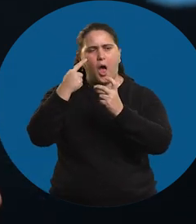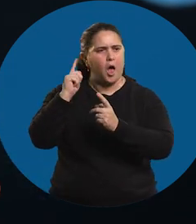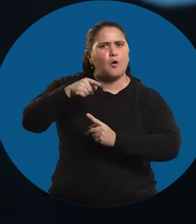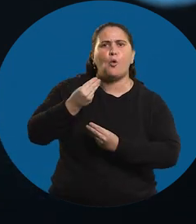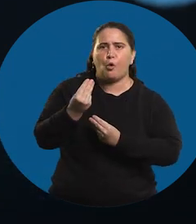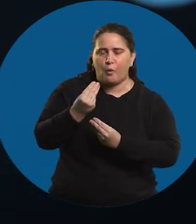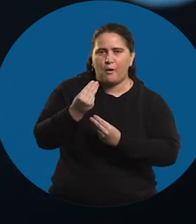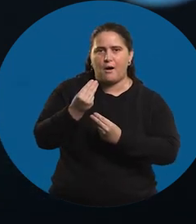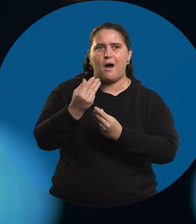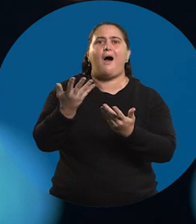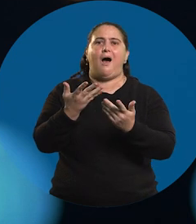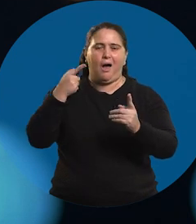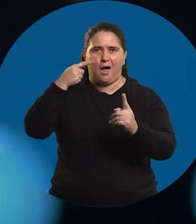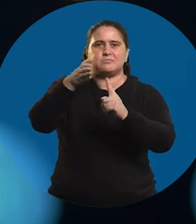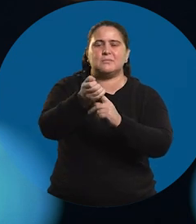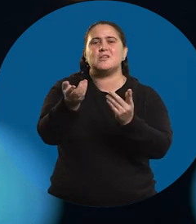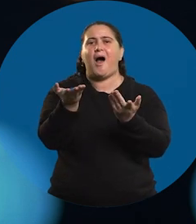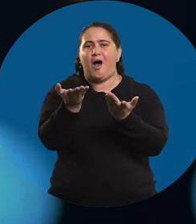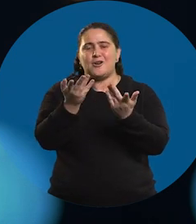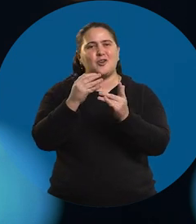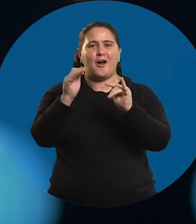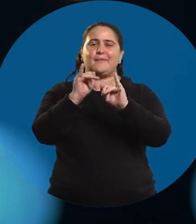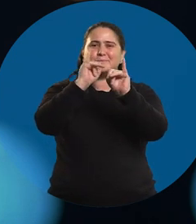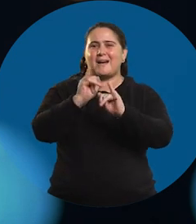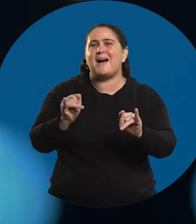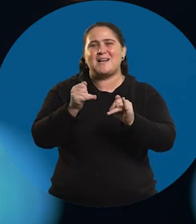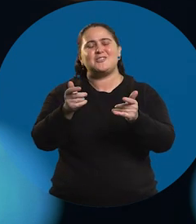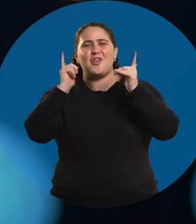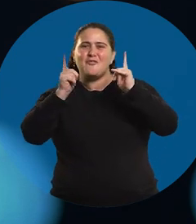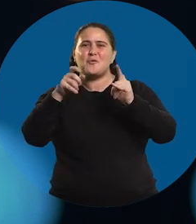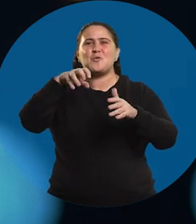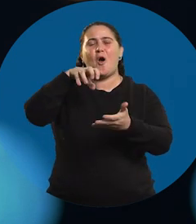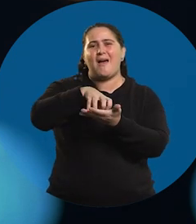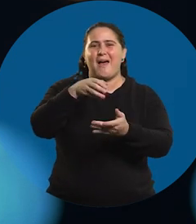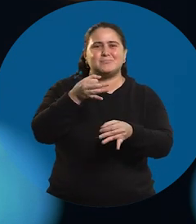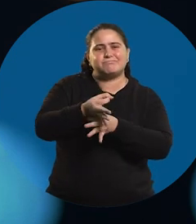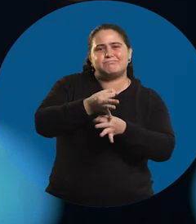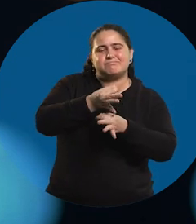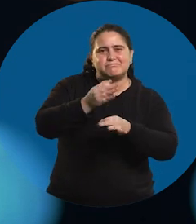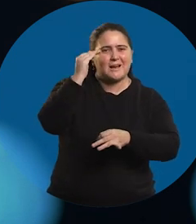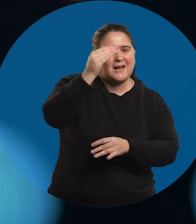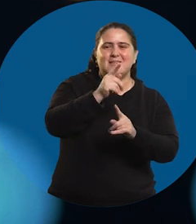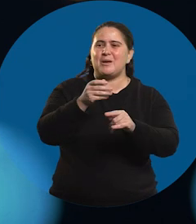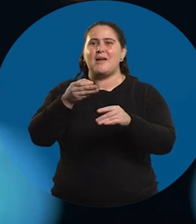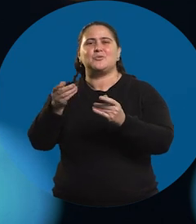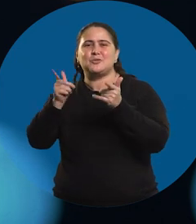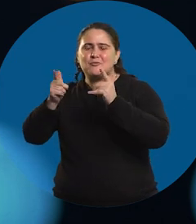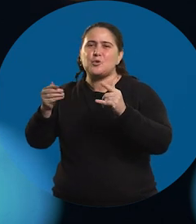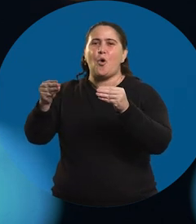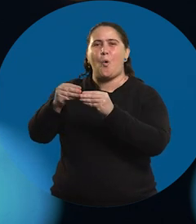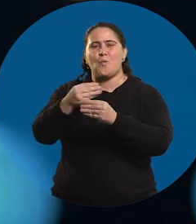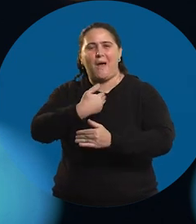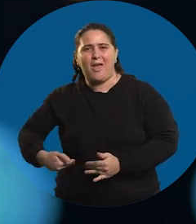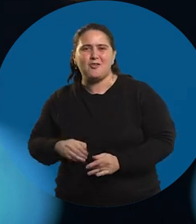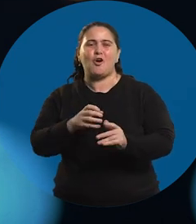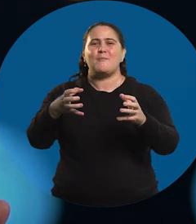eso. Entonces, hoy en día disfruto de estar en el aula con los chiquilines, disfruto de estar con los maestros, disfruto